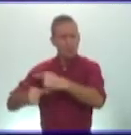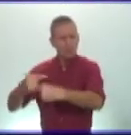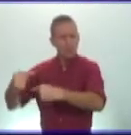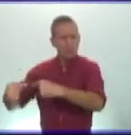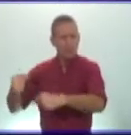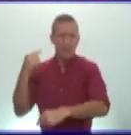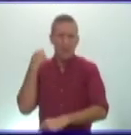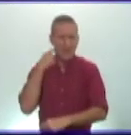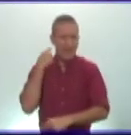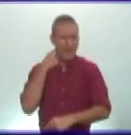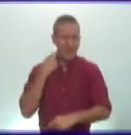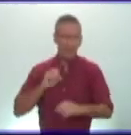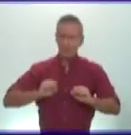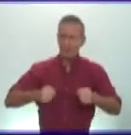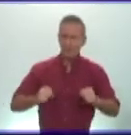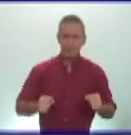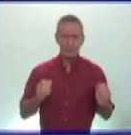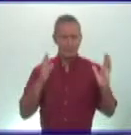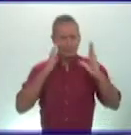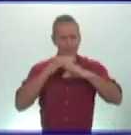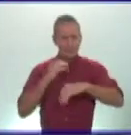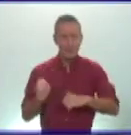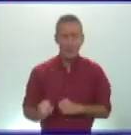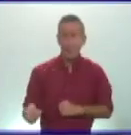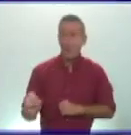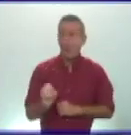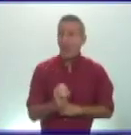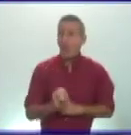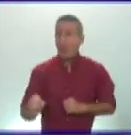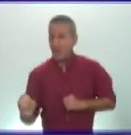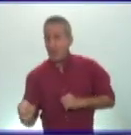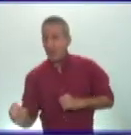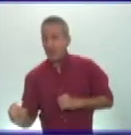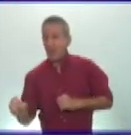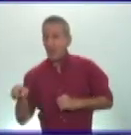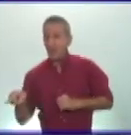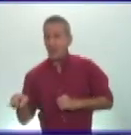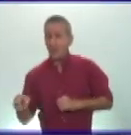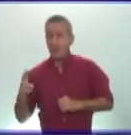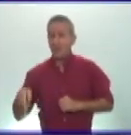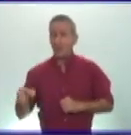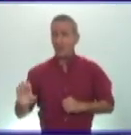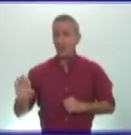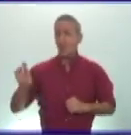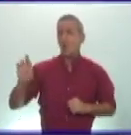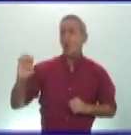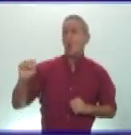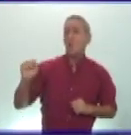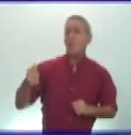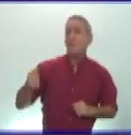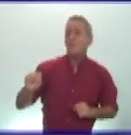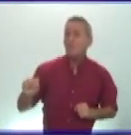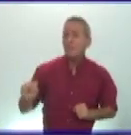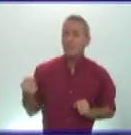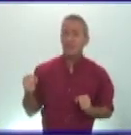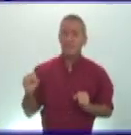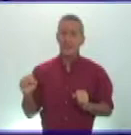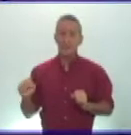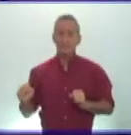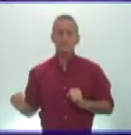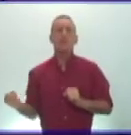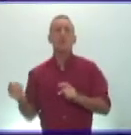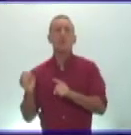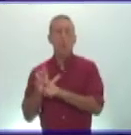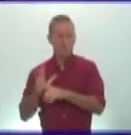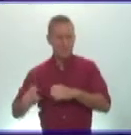descontrol y mientras tanto en oriente los persas resucitaban de la mano de ardasir primero conquistaron a los partos y fundaron